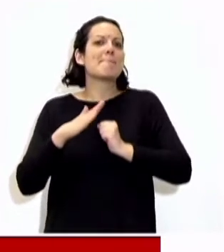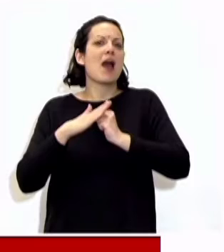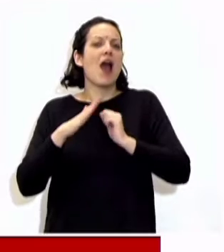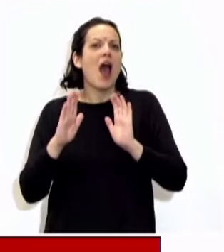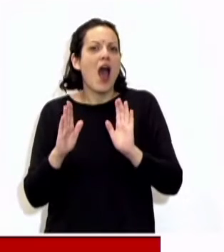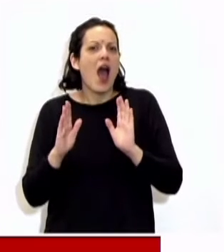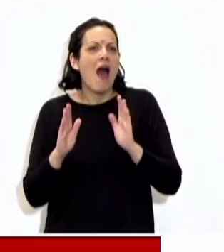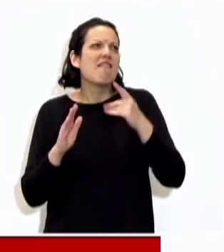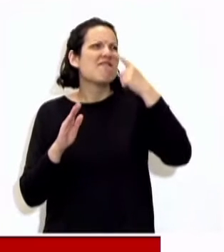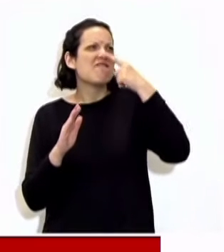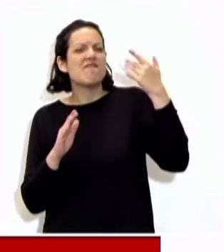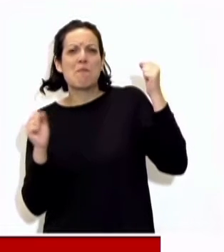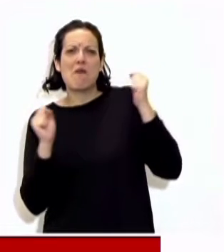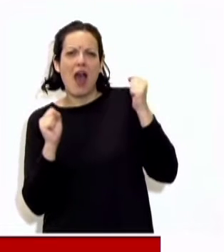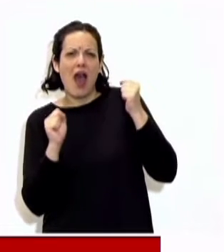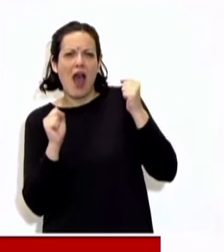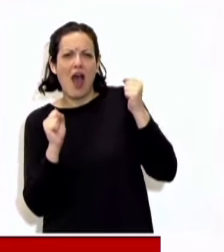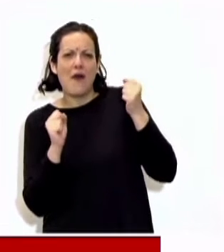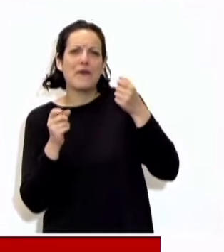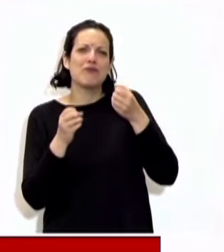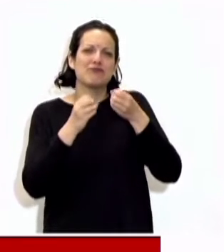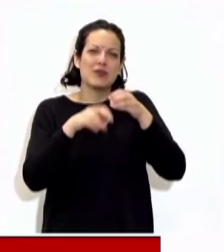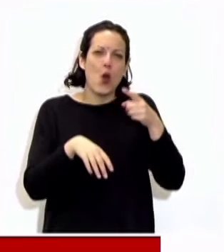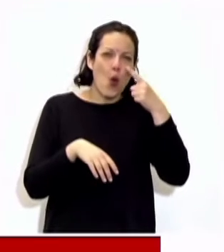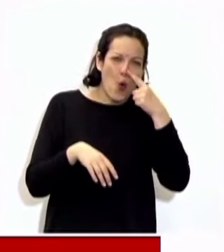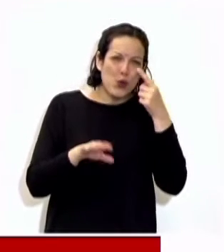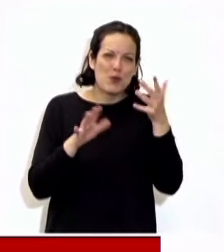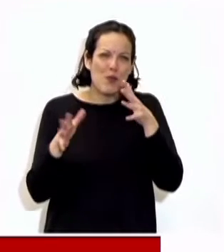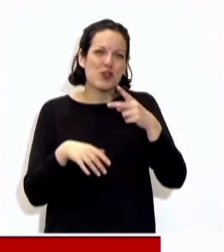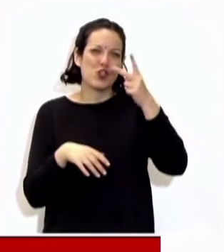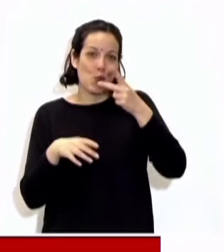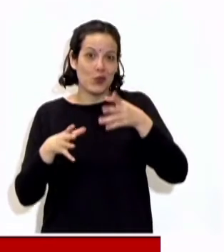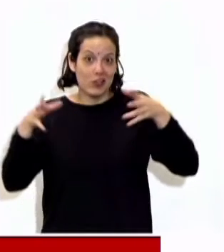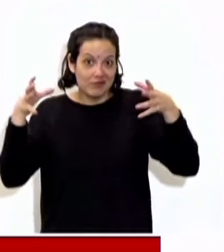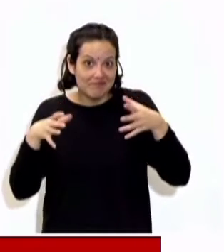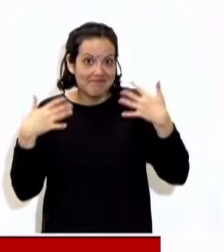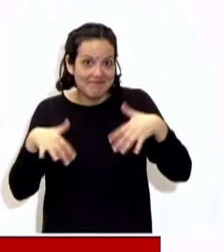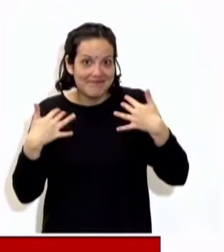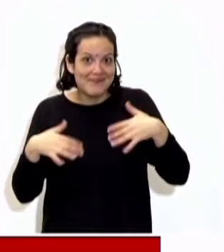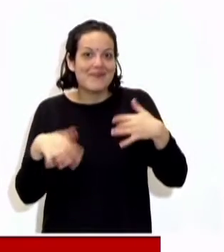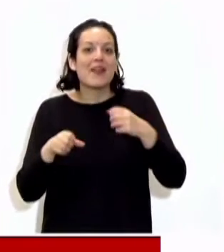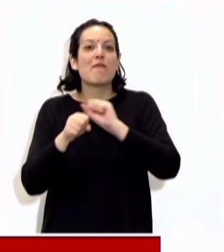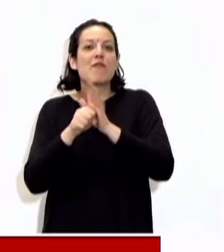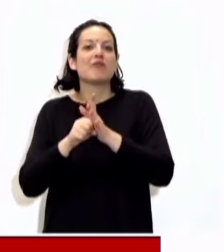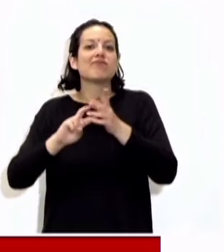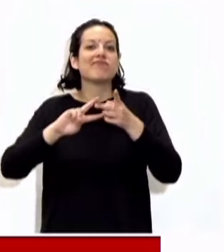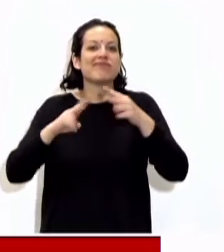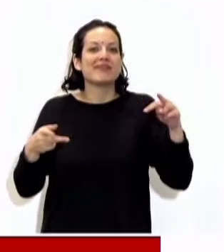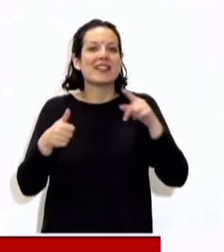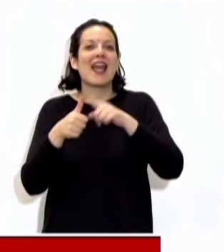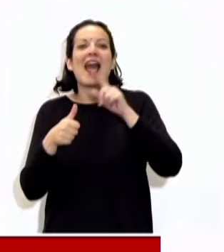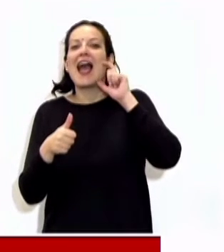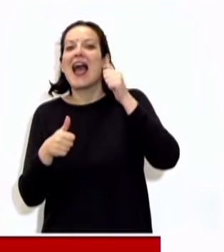finales de mayo, principios de junio, cuando fue la segunda ola que predominó la variante gamma y la variante alfa en nuestra